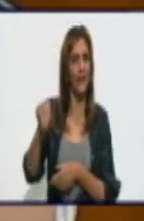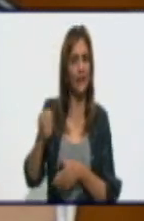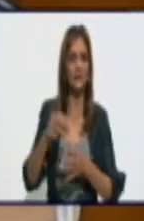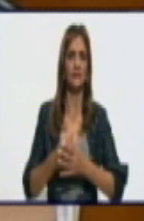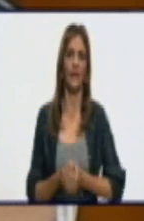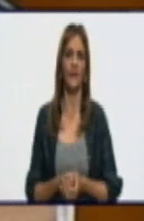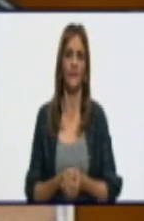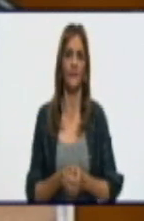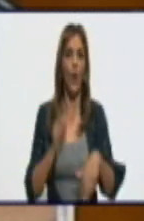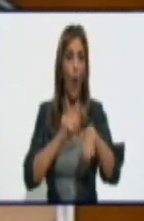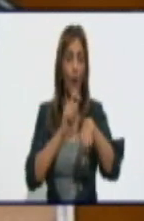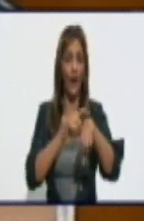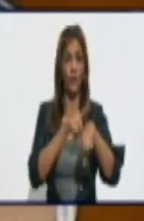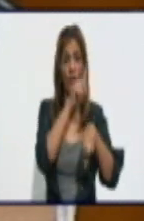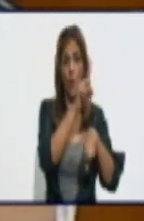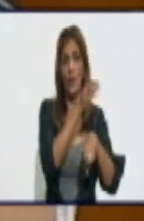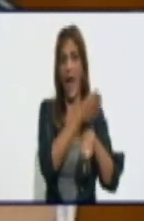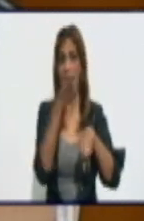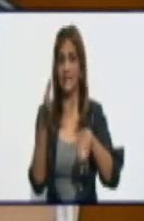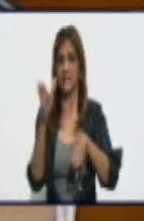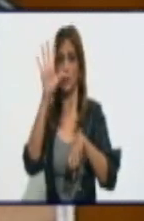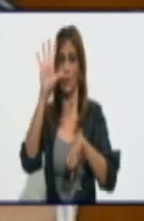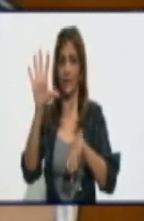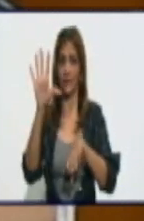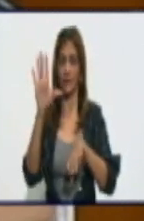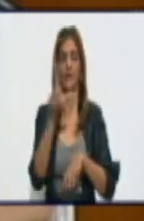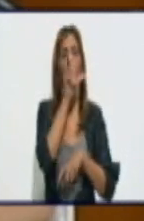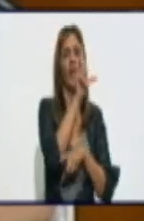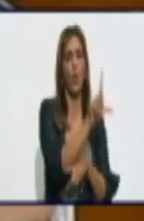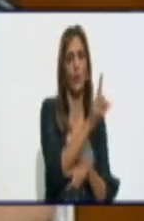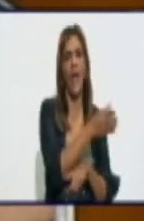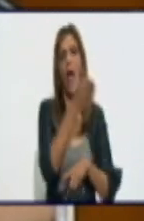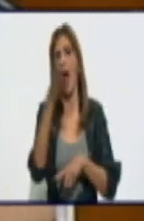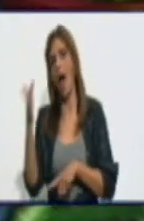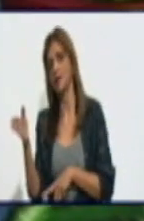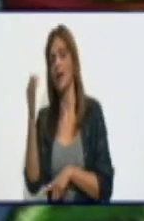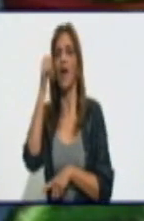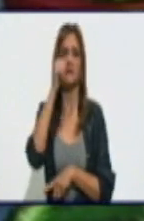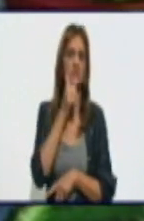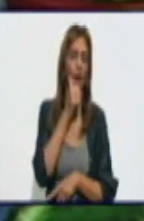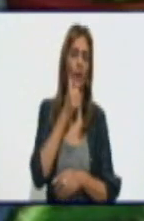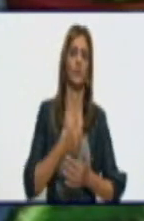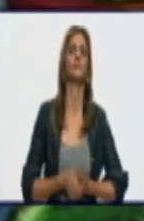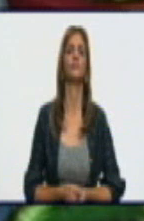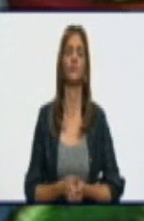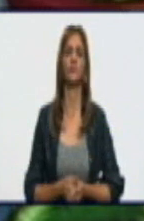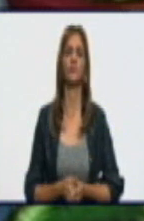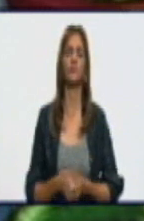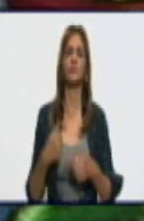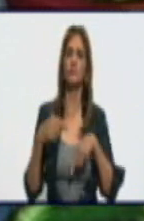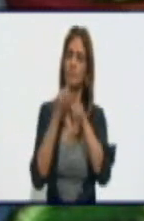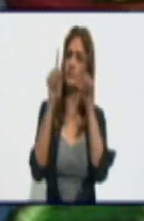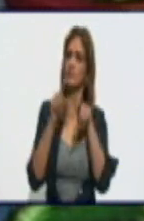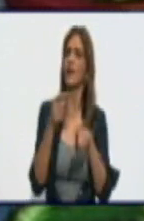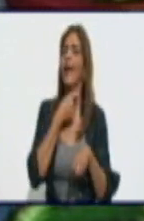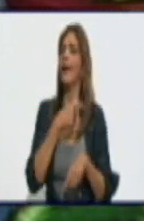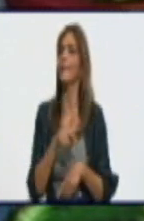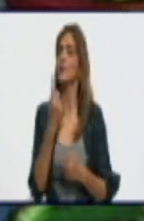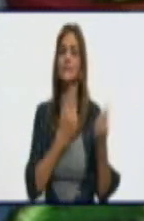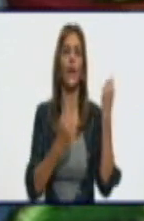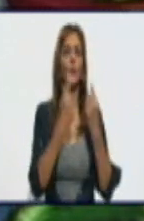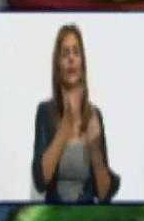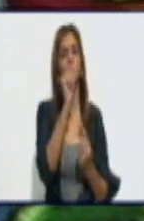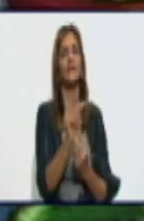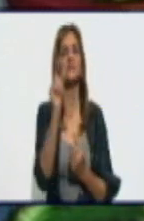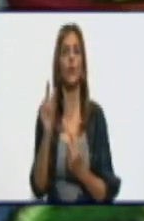horario de una a cinco de la tarde, de lunes a sábado. Doctora, si alguna persona de Cautocristo, de Jiguaní,